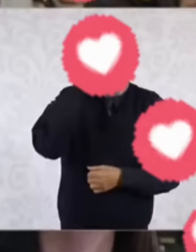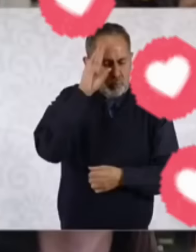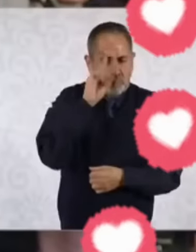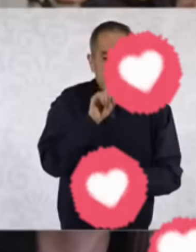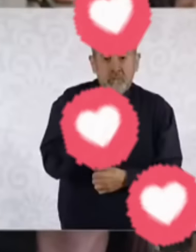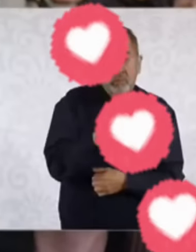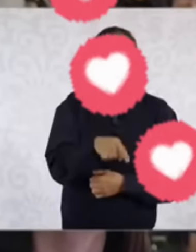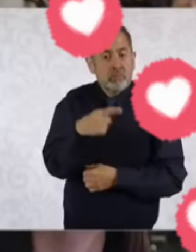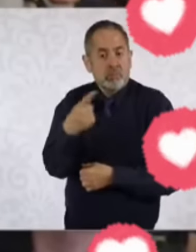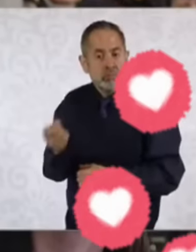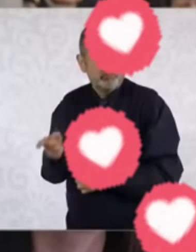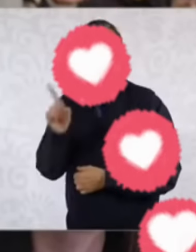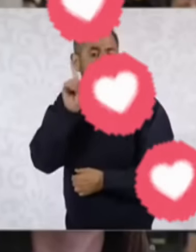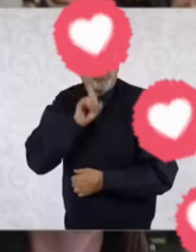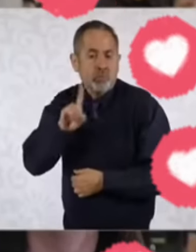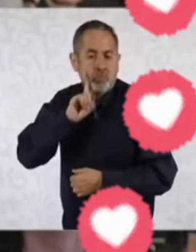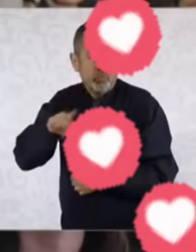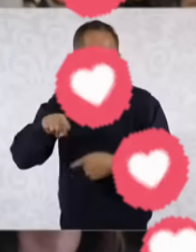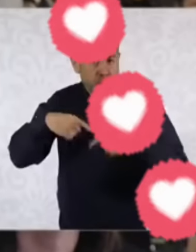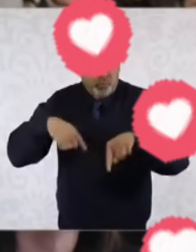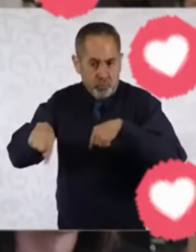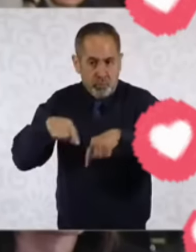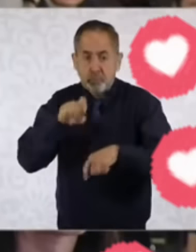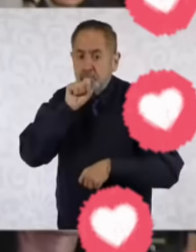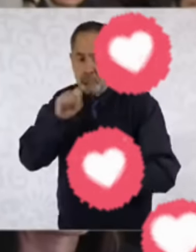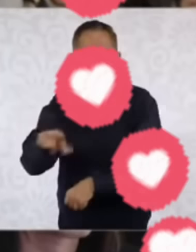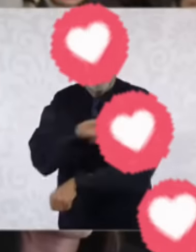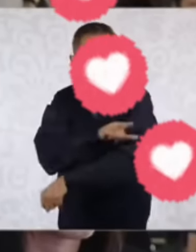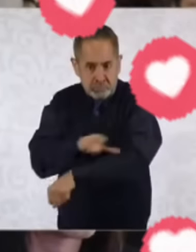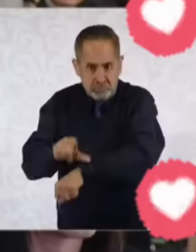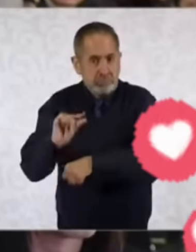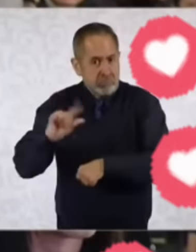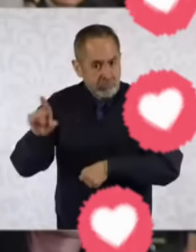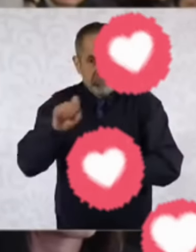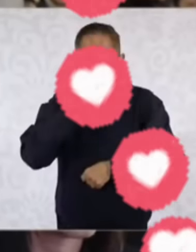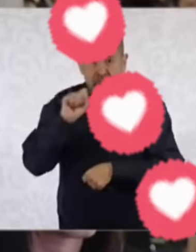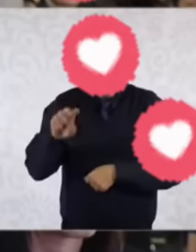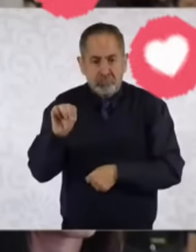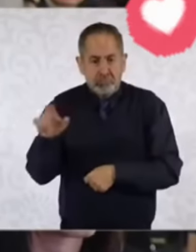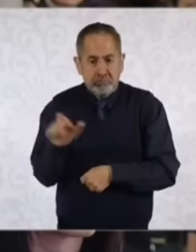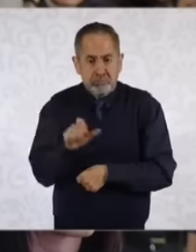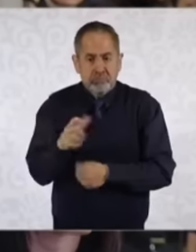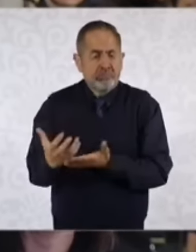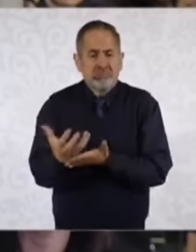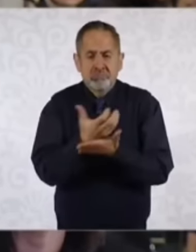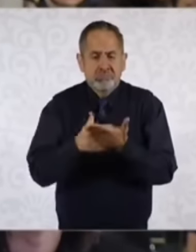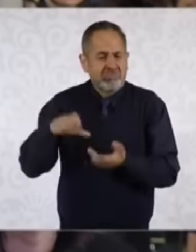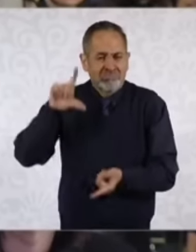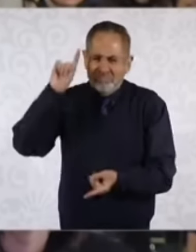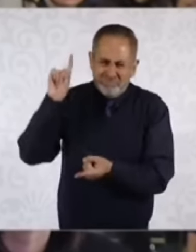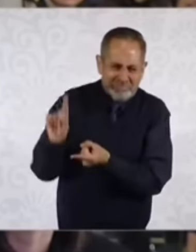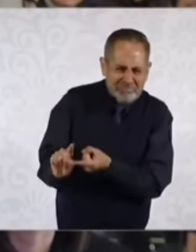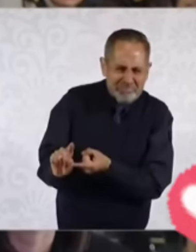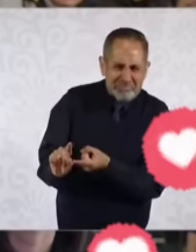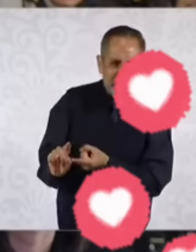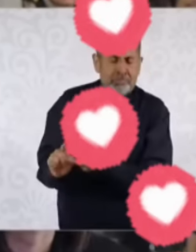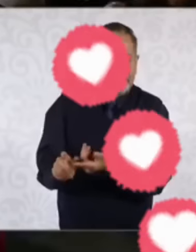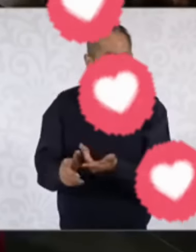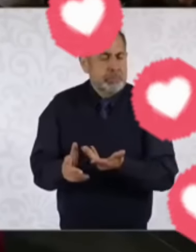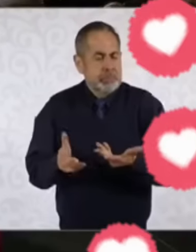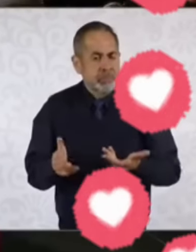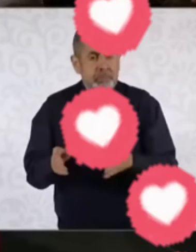futbolista profesional de la misma Liga Profesional de Fútbol, pues gana muchísimo menos dinero.